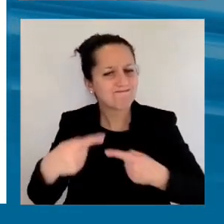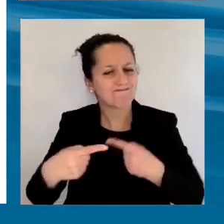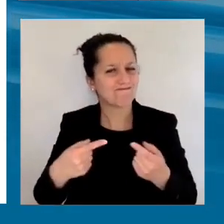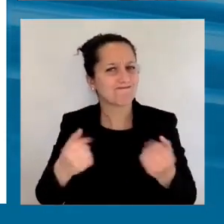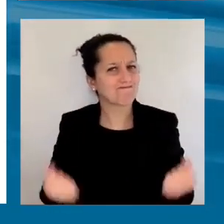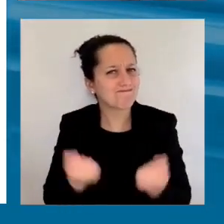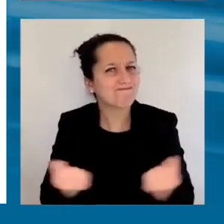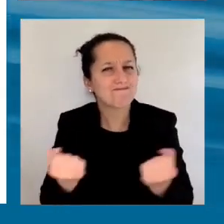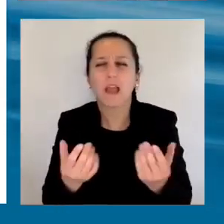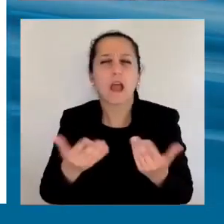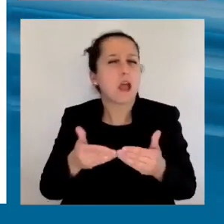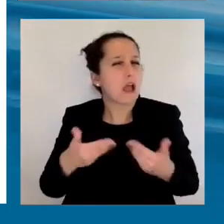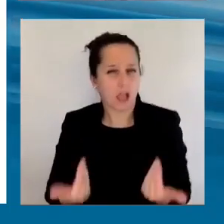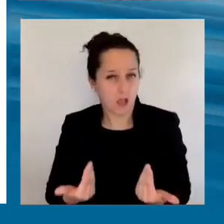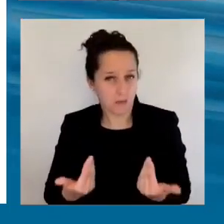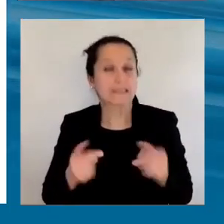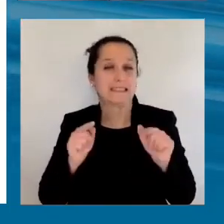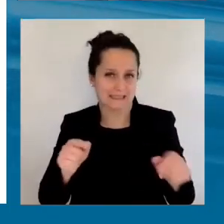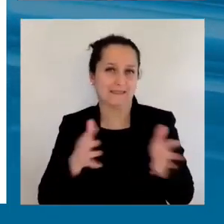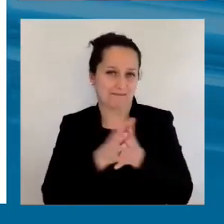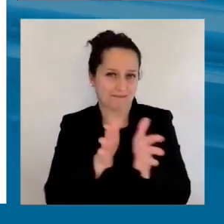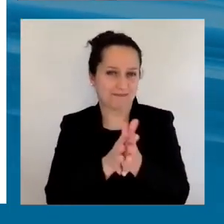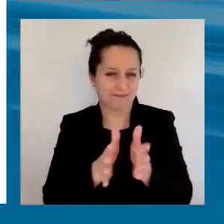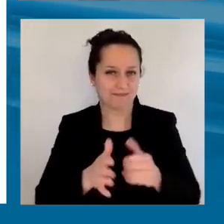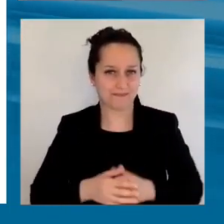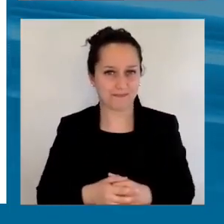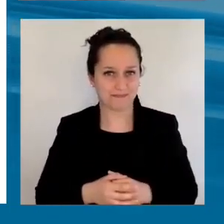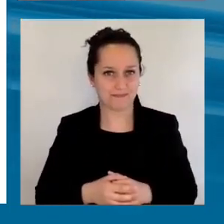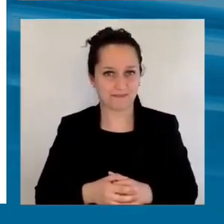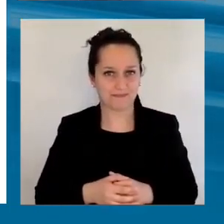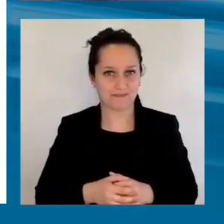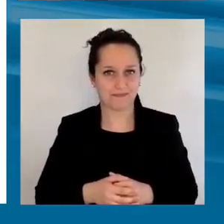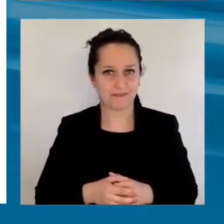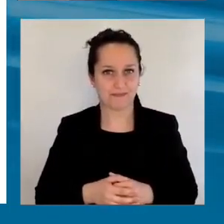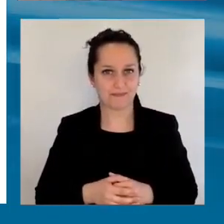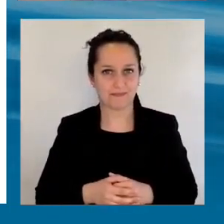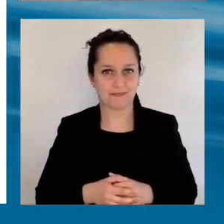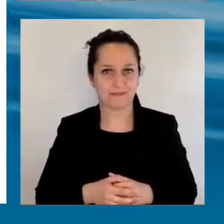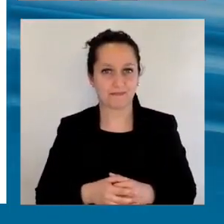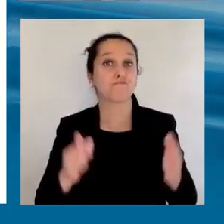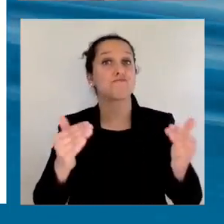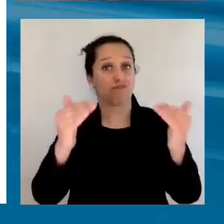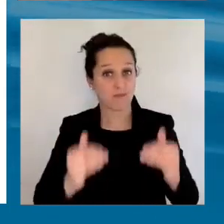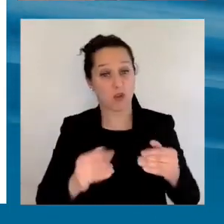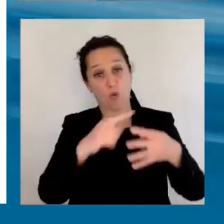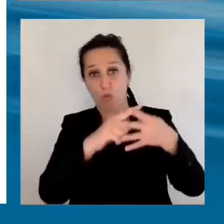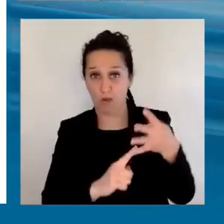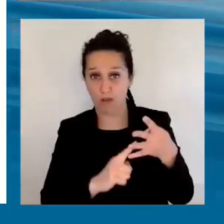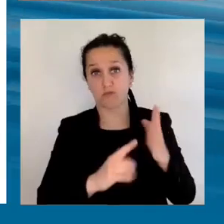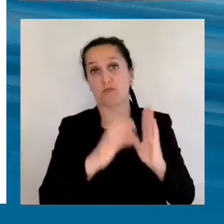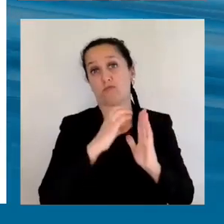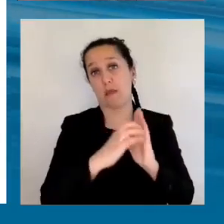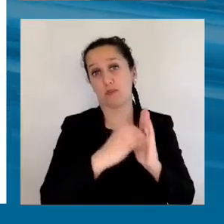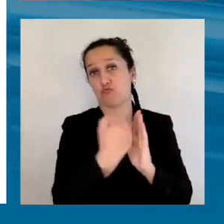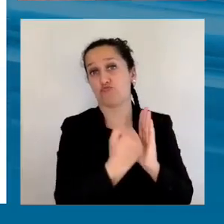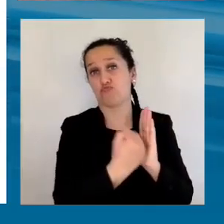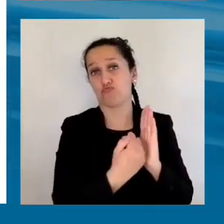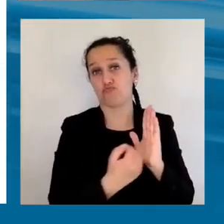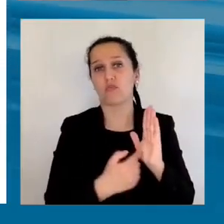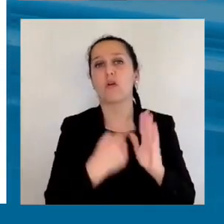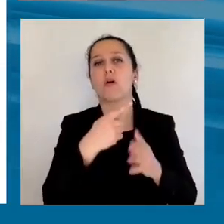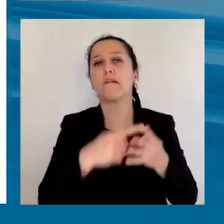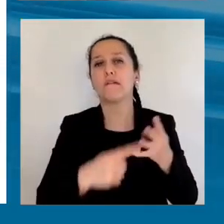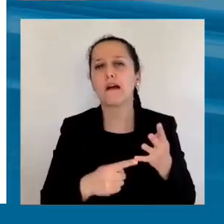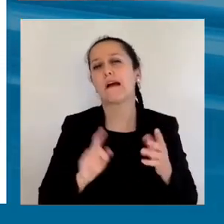la pregunta de los cómos. Y como ven, no es casualidad, que los siguientes cuatro capítulos son todos preguntas